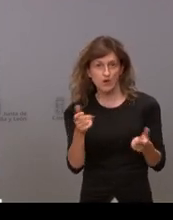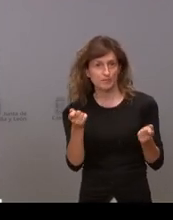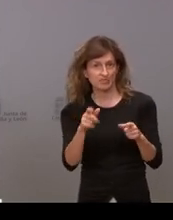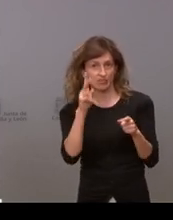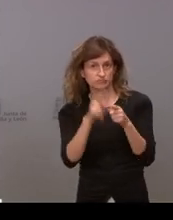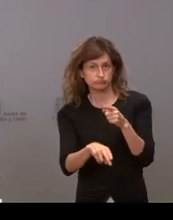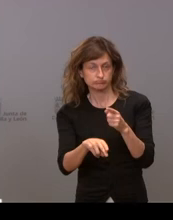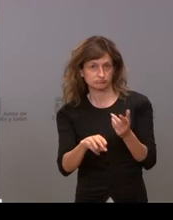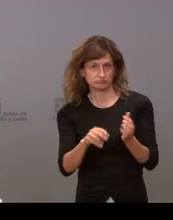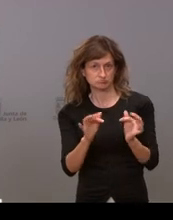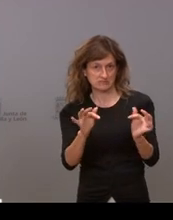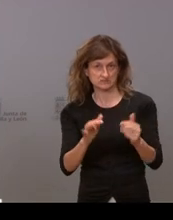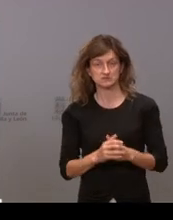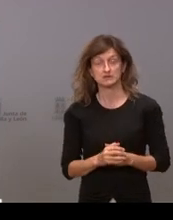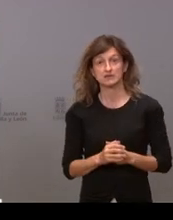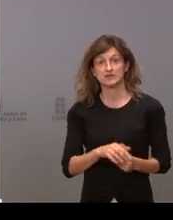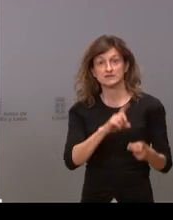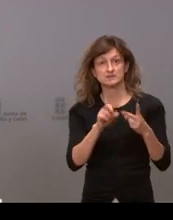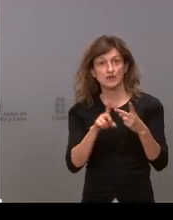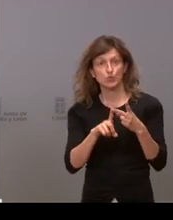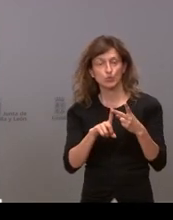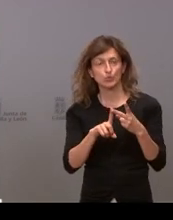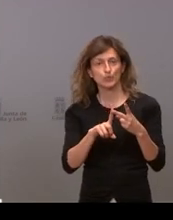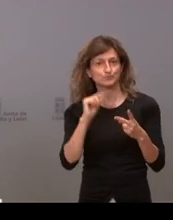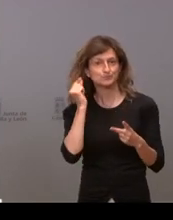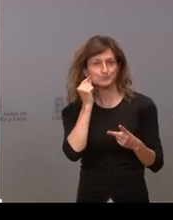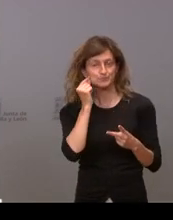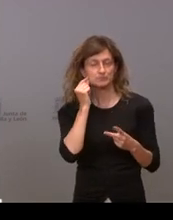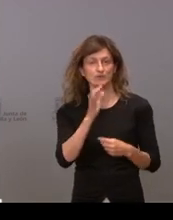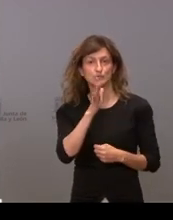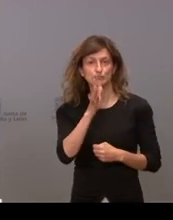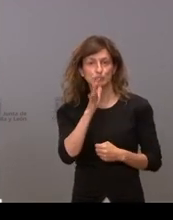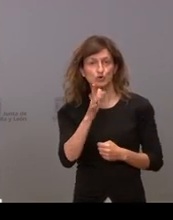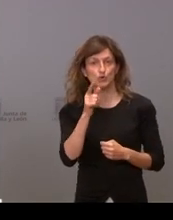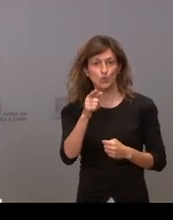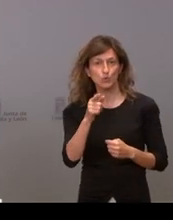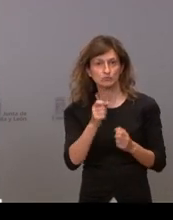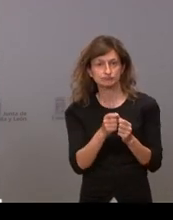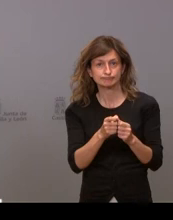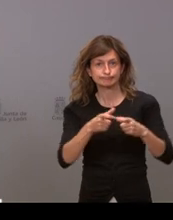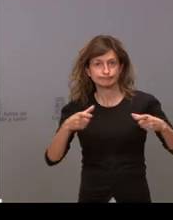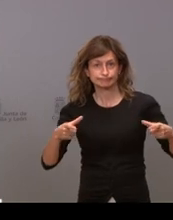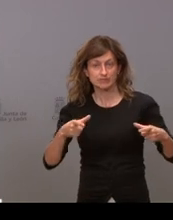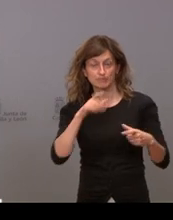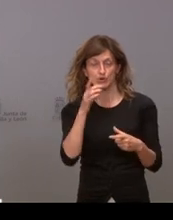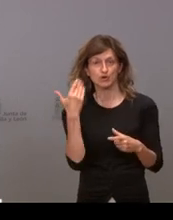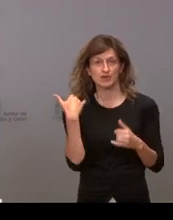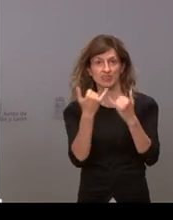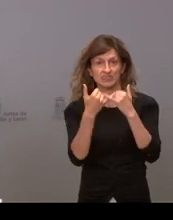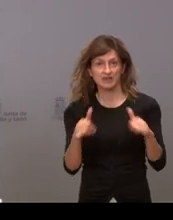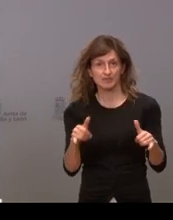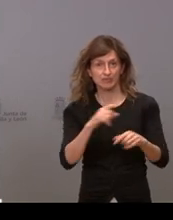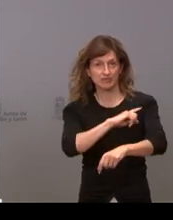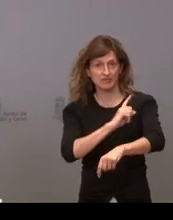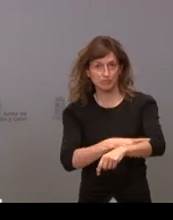suceder y en segundo lugar hemos tenido conocimiento de un brote importante tras la celebración de un evento